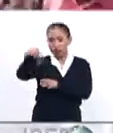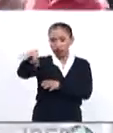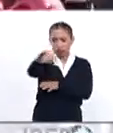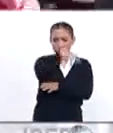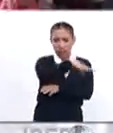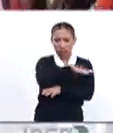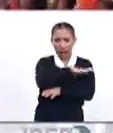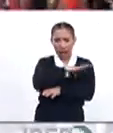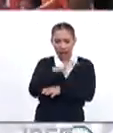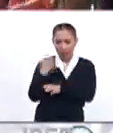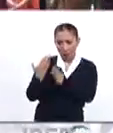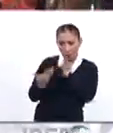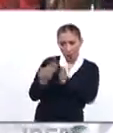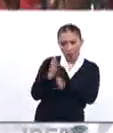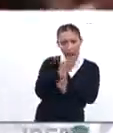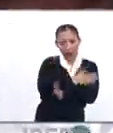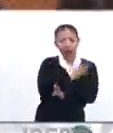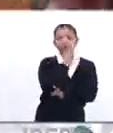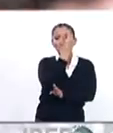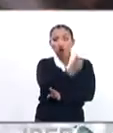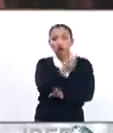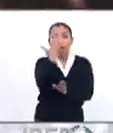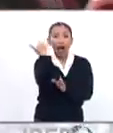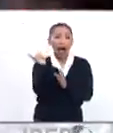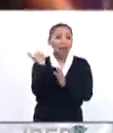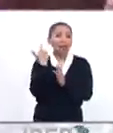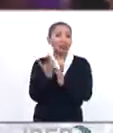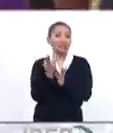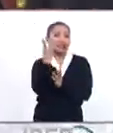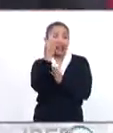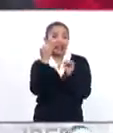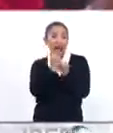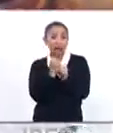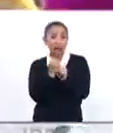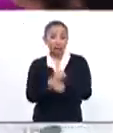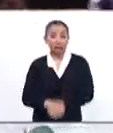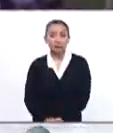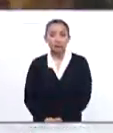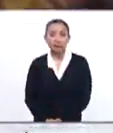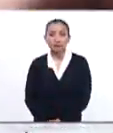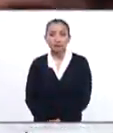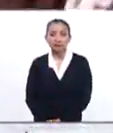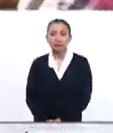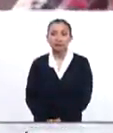Bangladesh, en comparación con los solo dos registrados en los tres años anteriores.